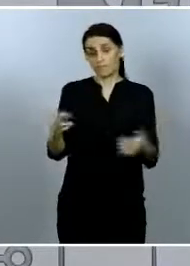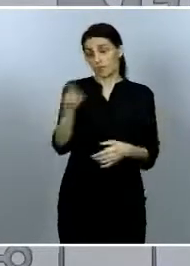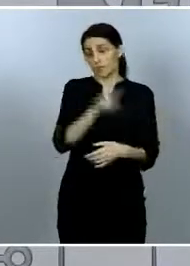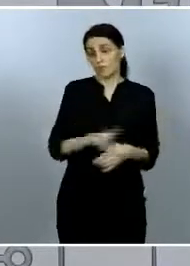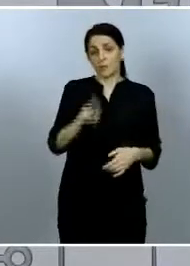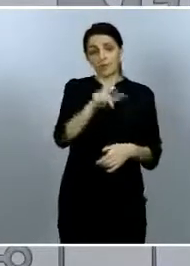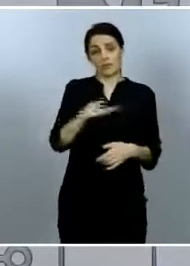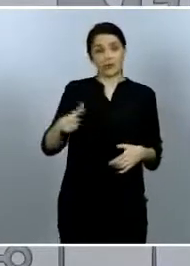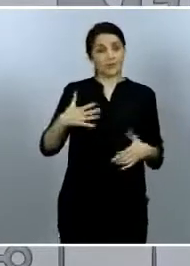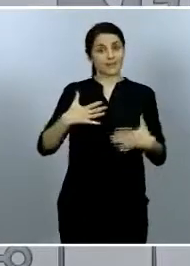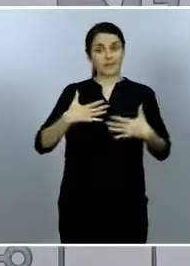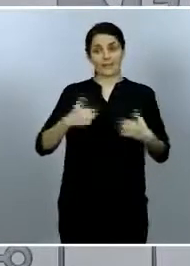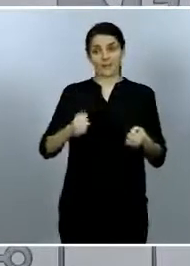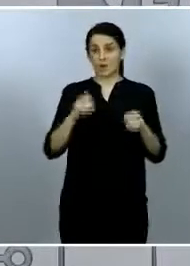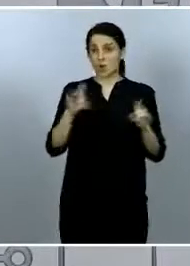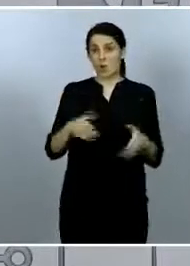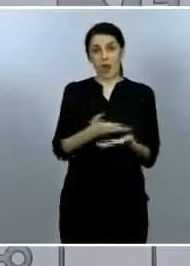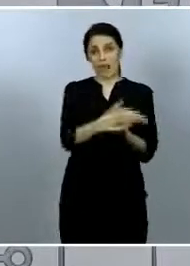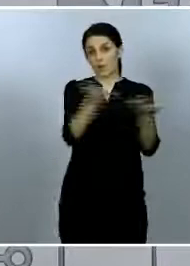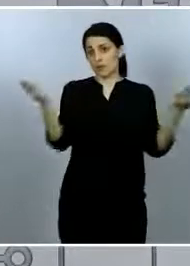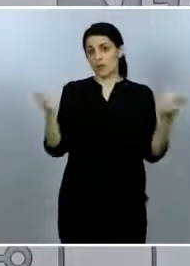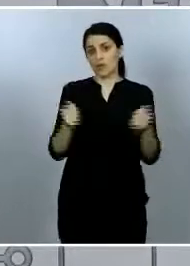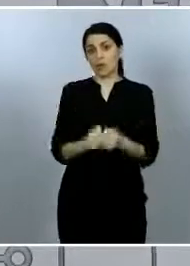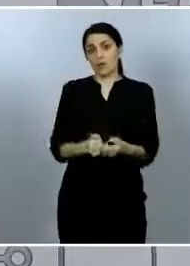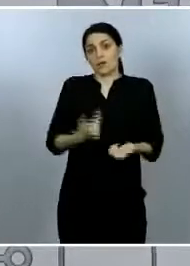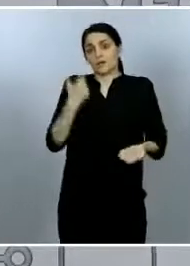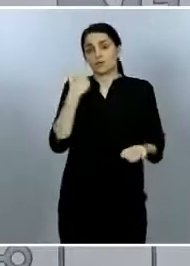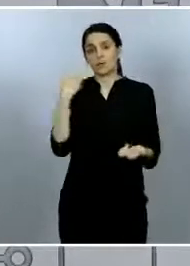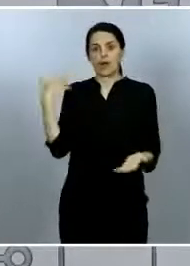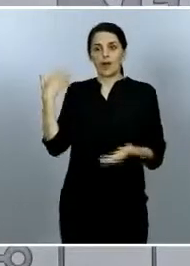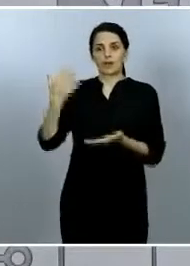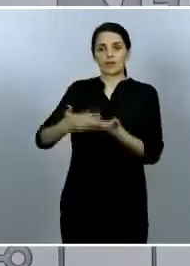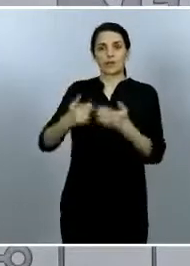después de toda la carga de trabajo excepcional que han tenido,